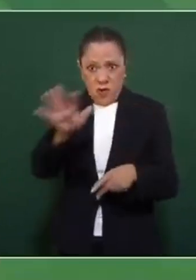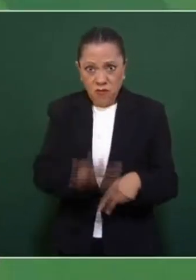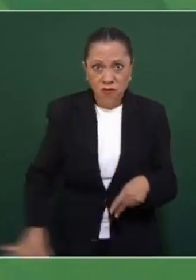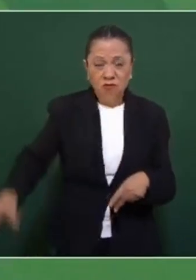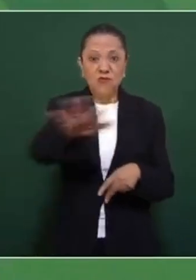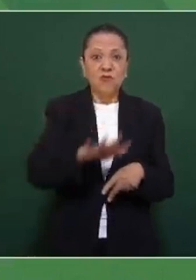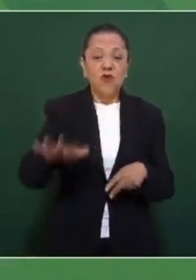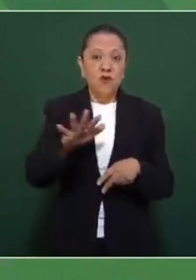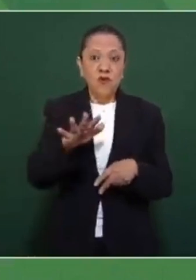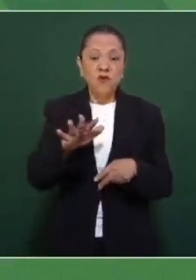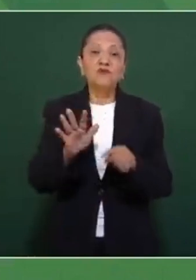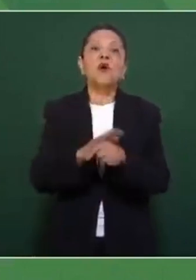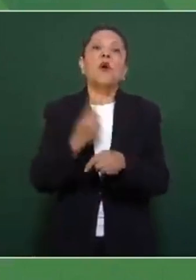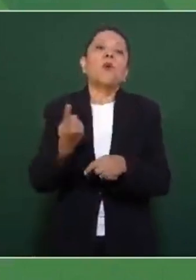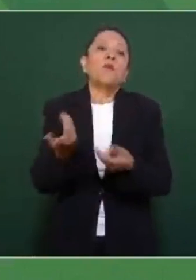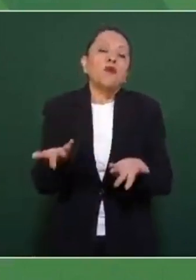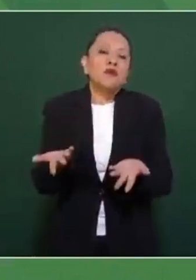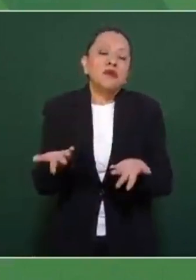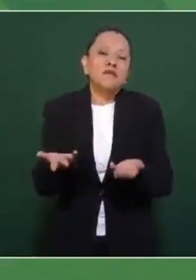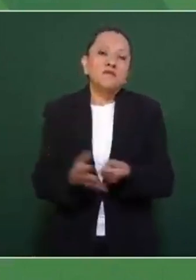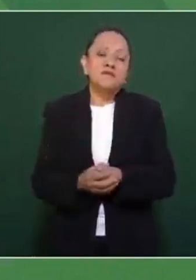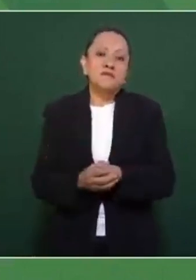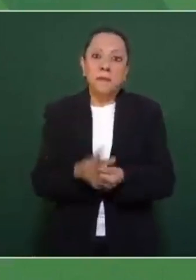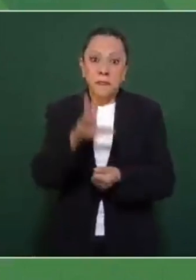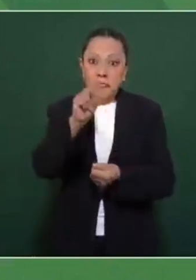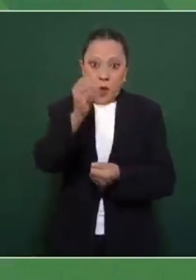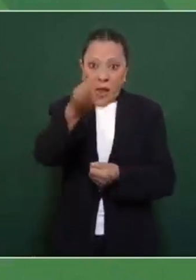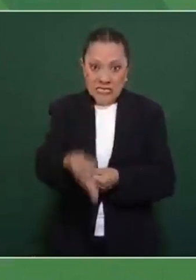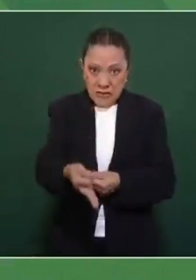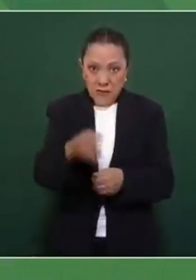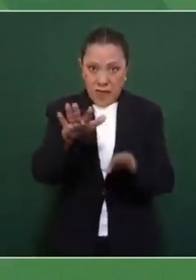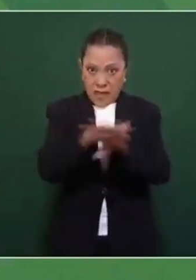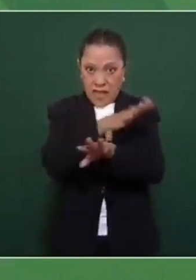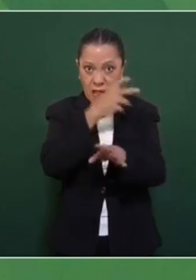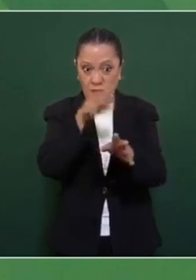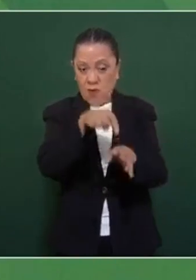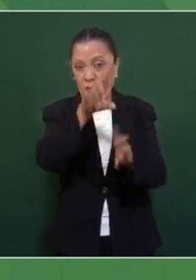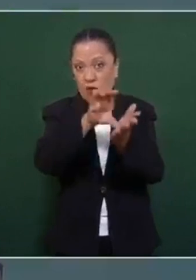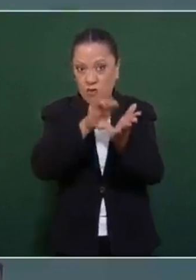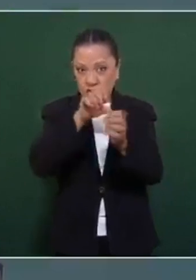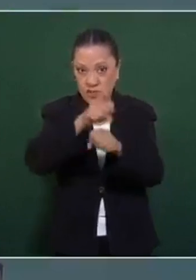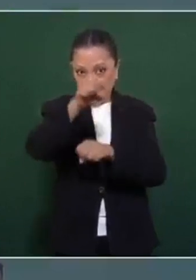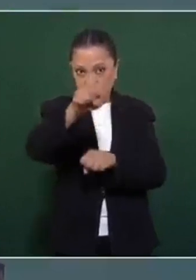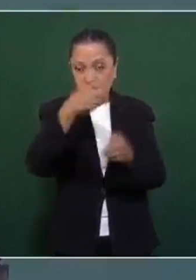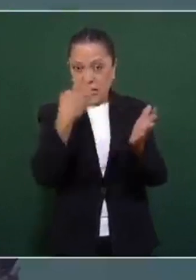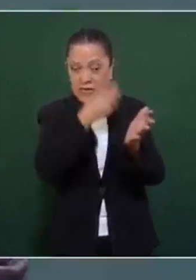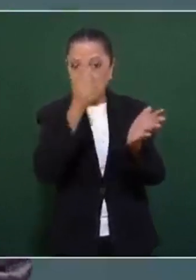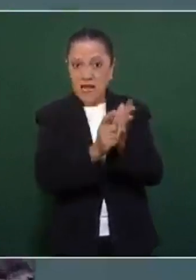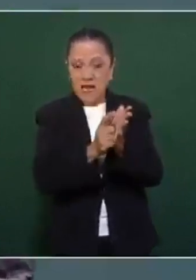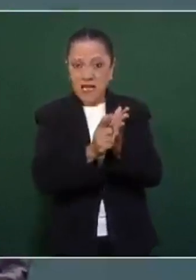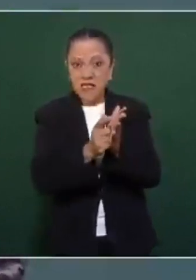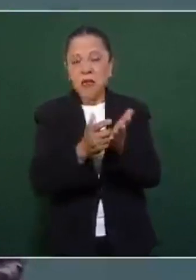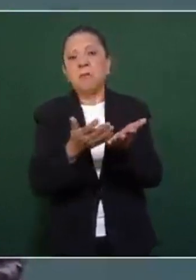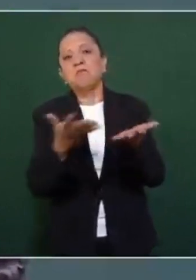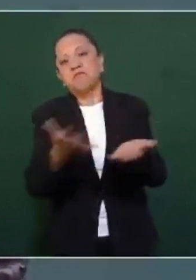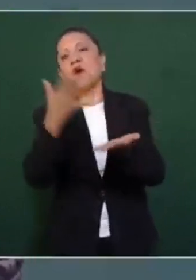porque si no se aprueba la reforma, pues van a ser las